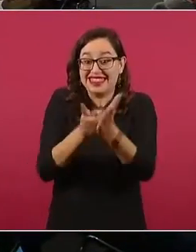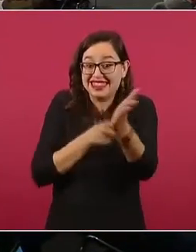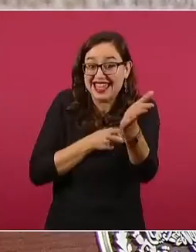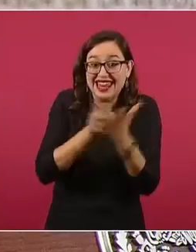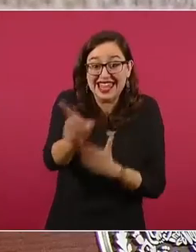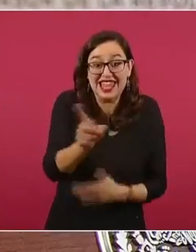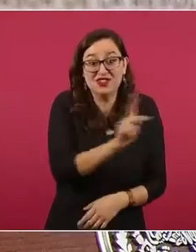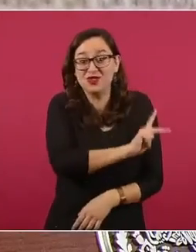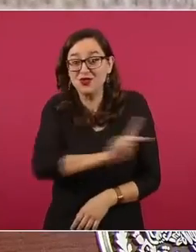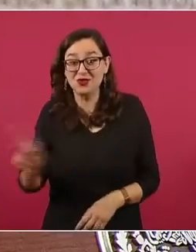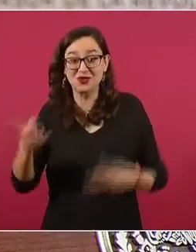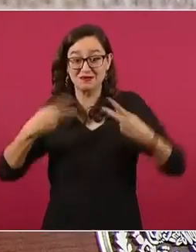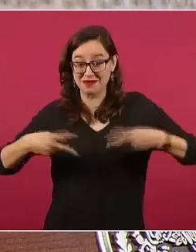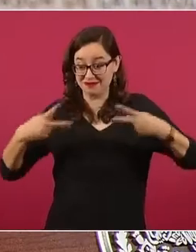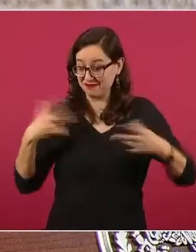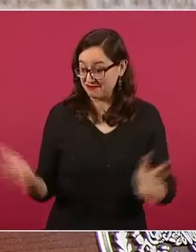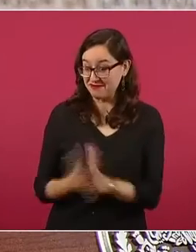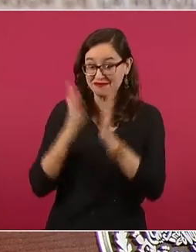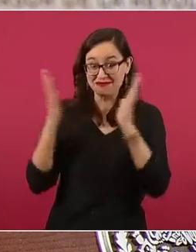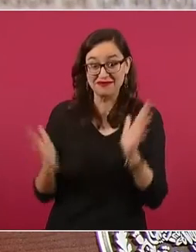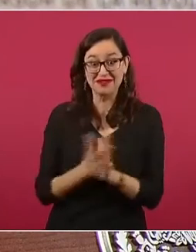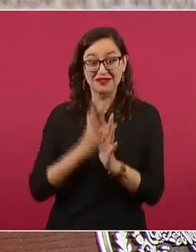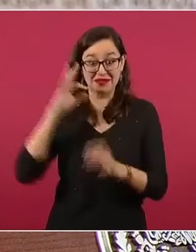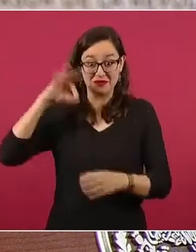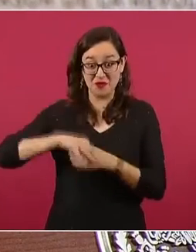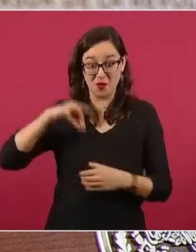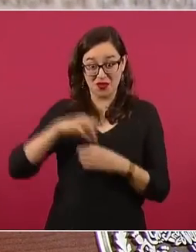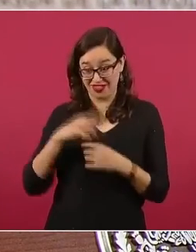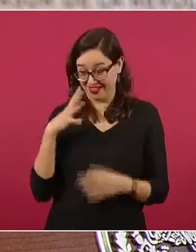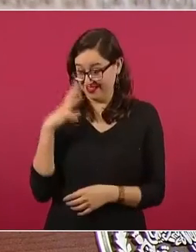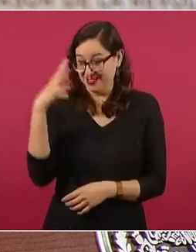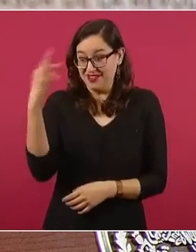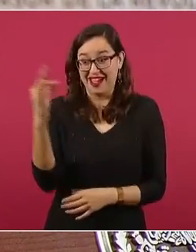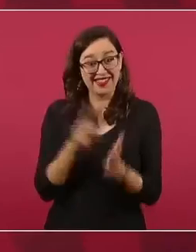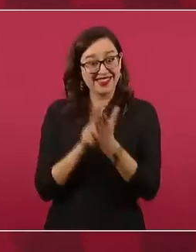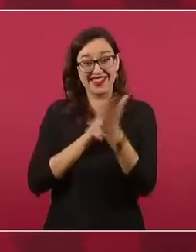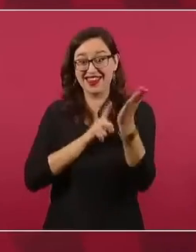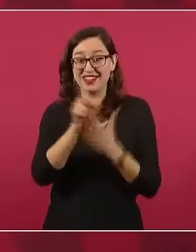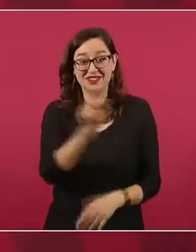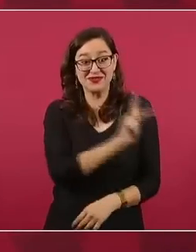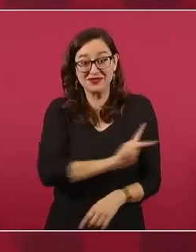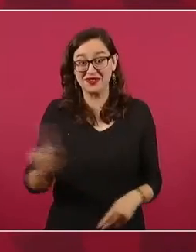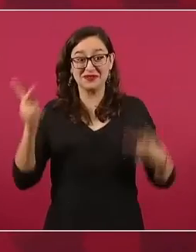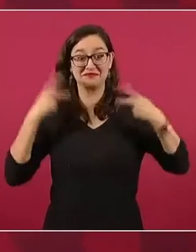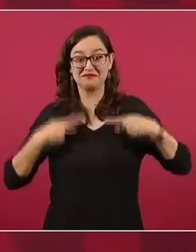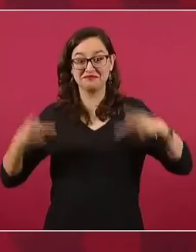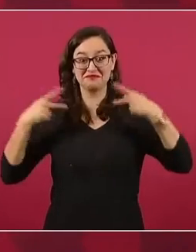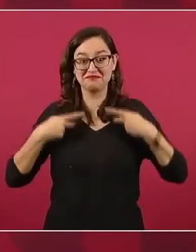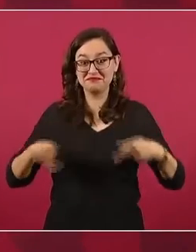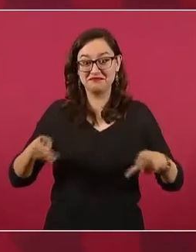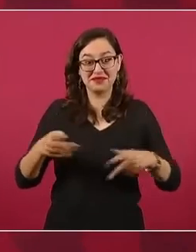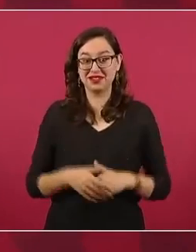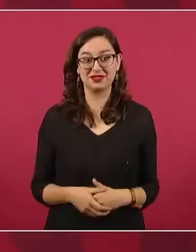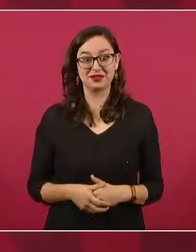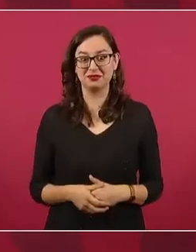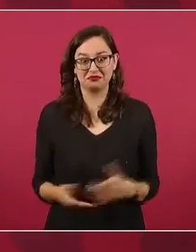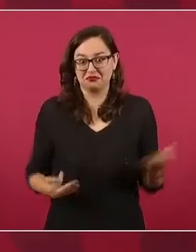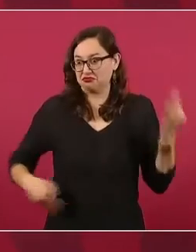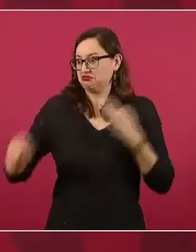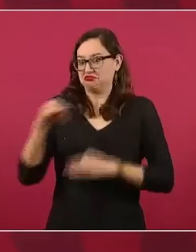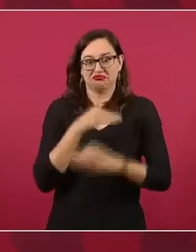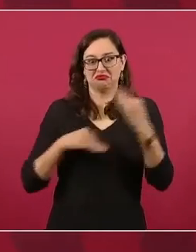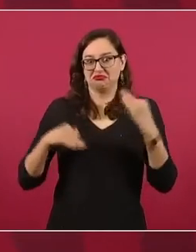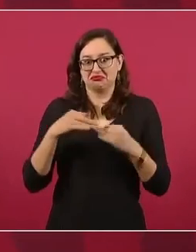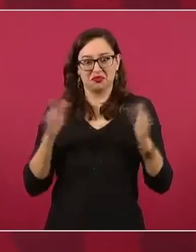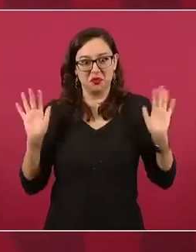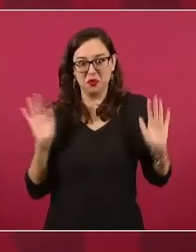constitucional el votar y ser votado, o sea, es un derecho que tenemos todos los ciudadanos.